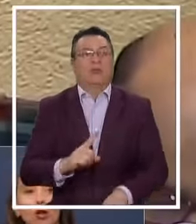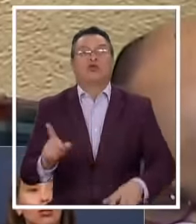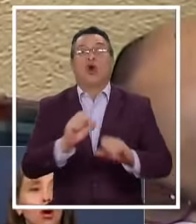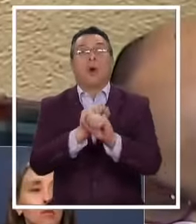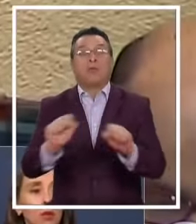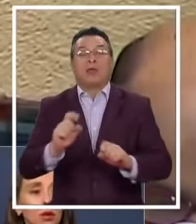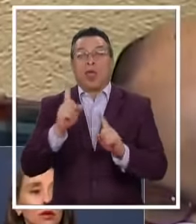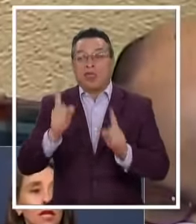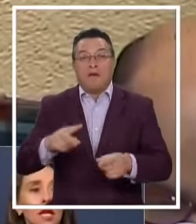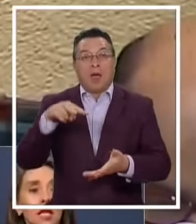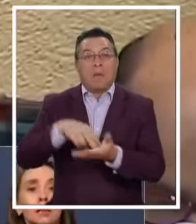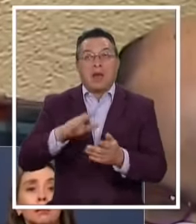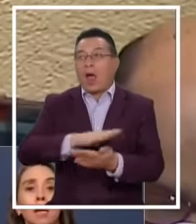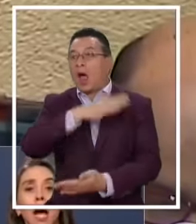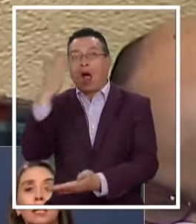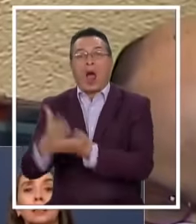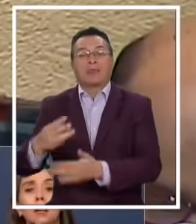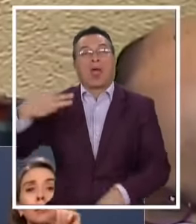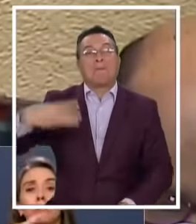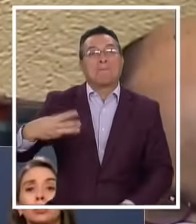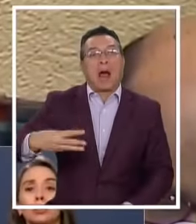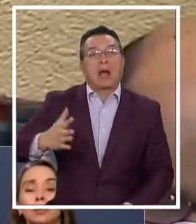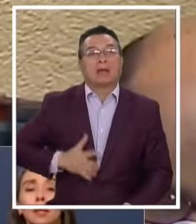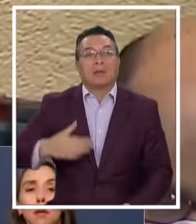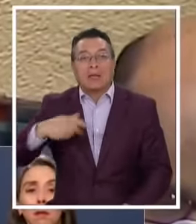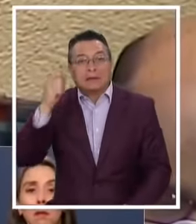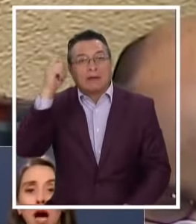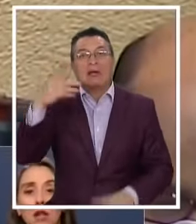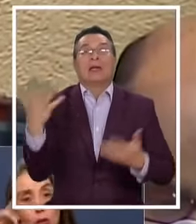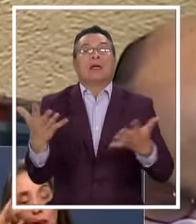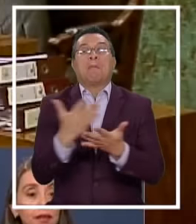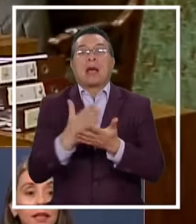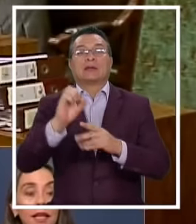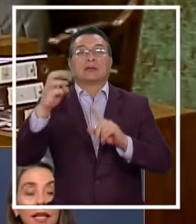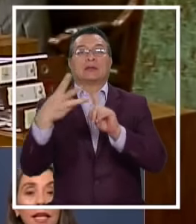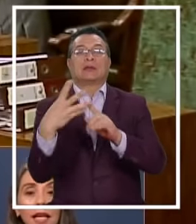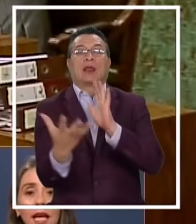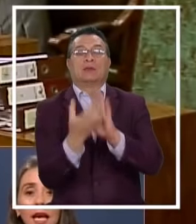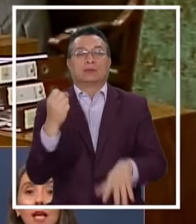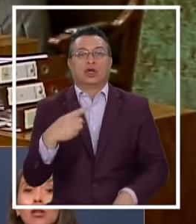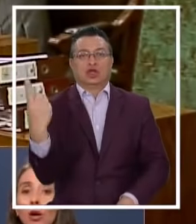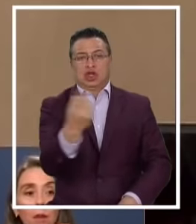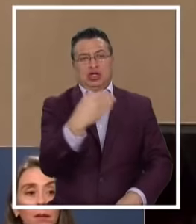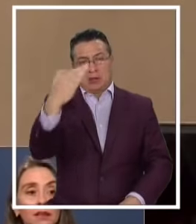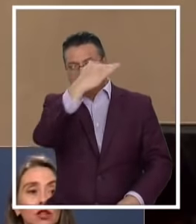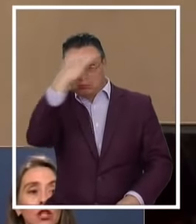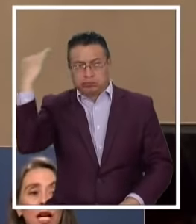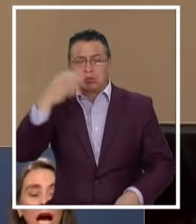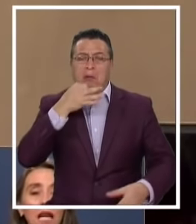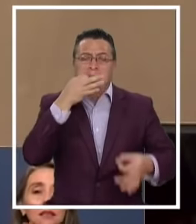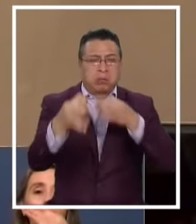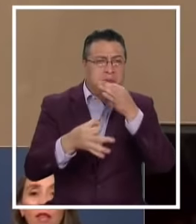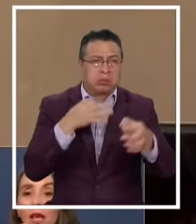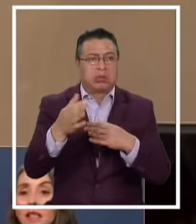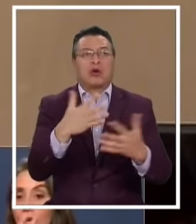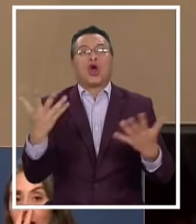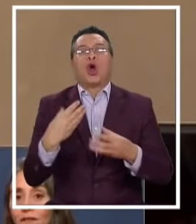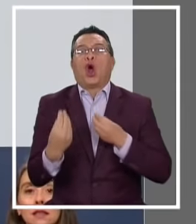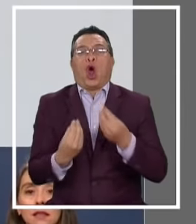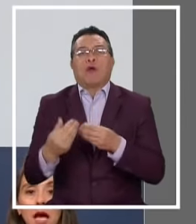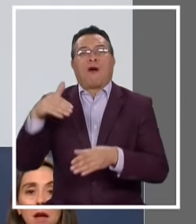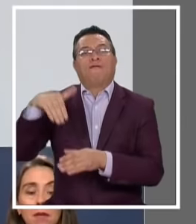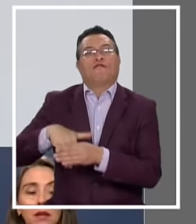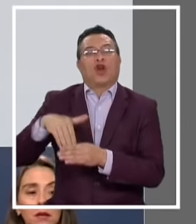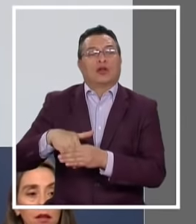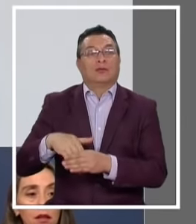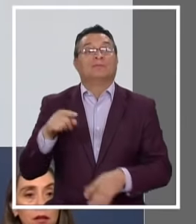ser que teníamos que esperar hasta el día martes Para saber qué es que va a pasar con el tercer retiro La gente está cansada de lo que decimos, lo que quiere es ver cómo votamos